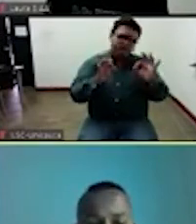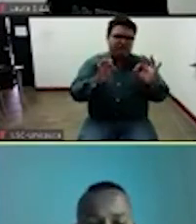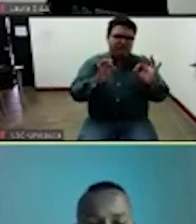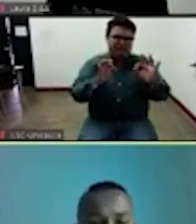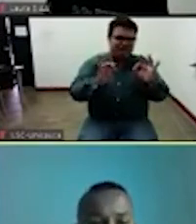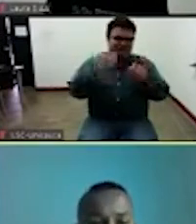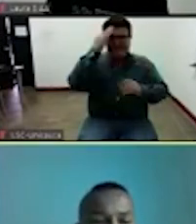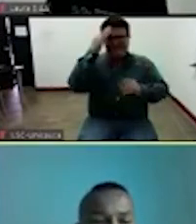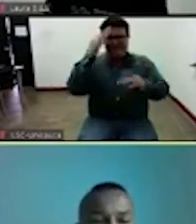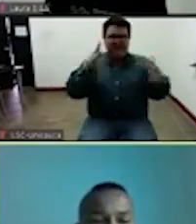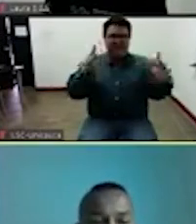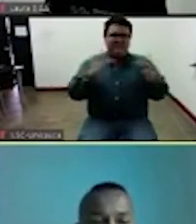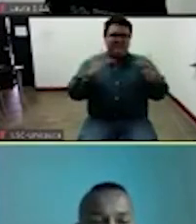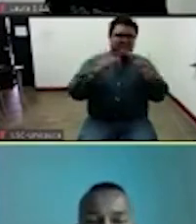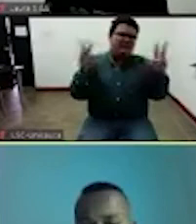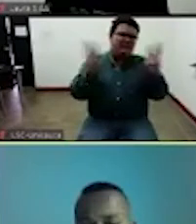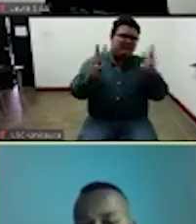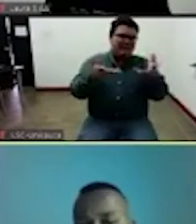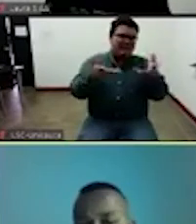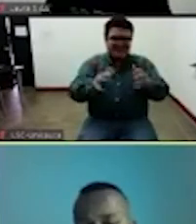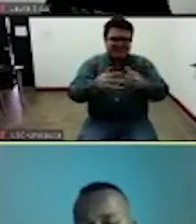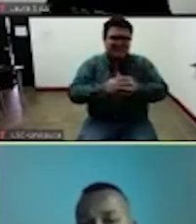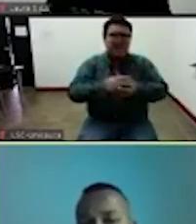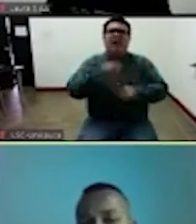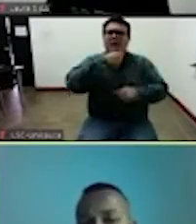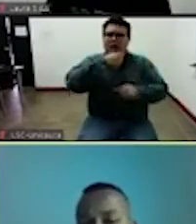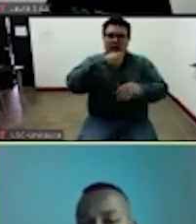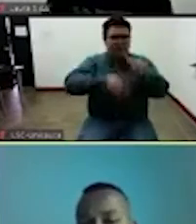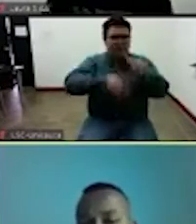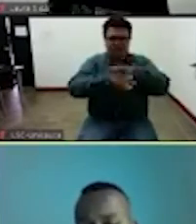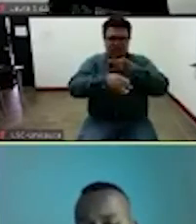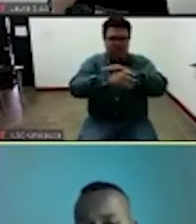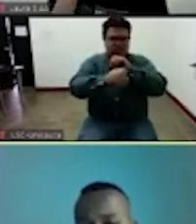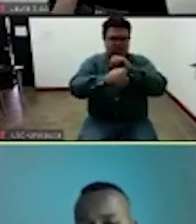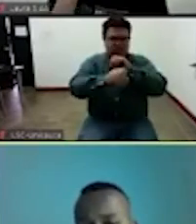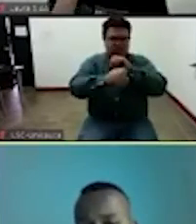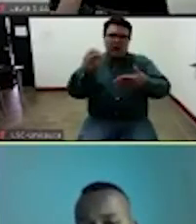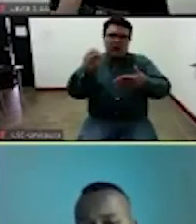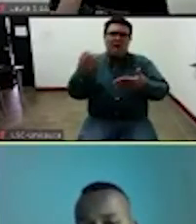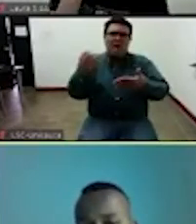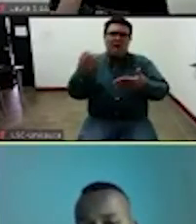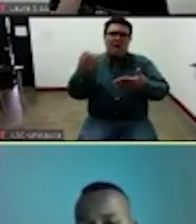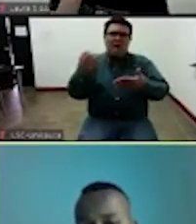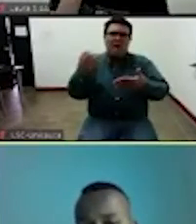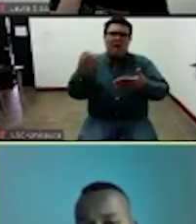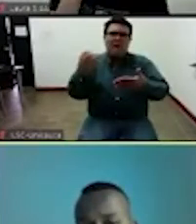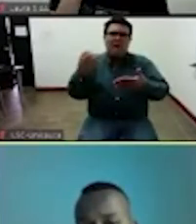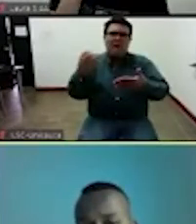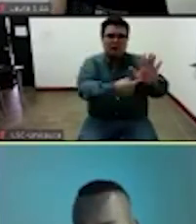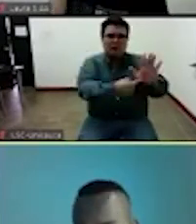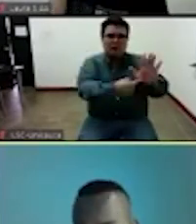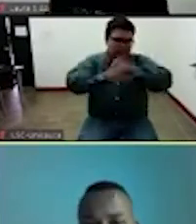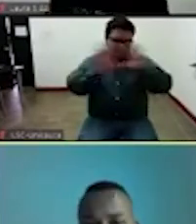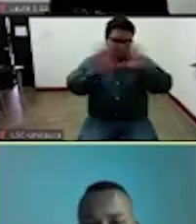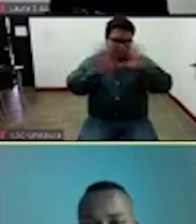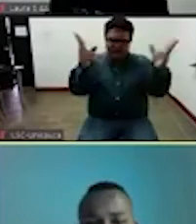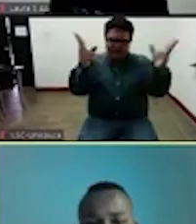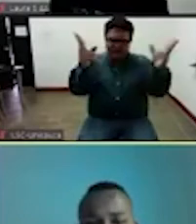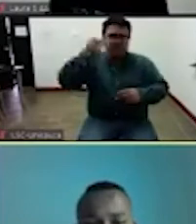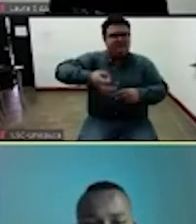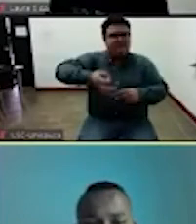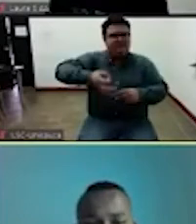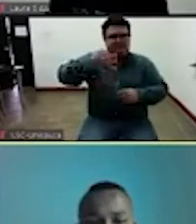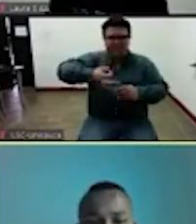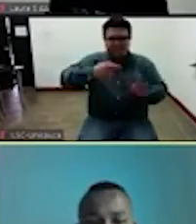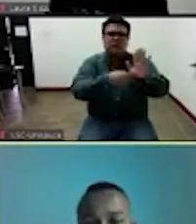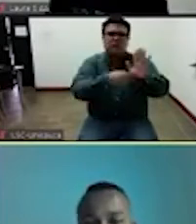pero bueno el micrófono si va a estar ahí la presentación también la voy a tener presente y por